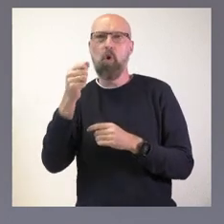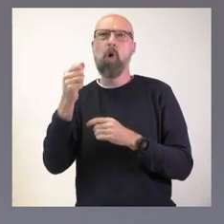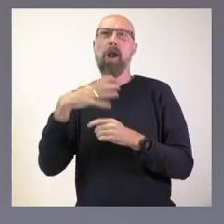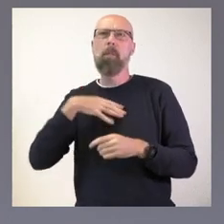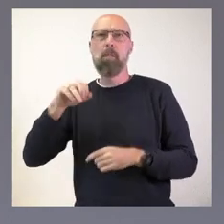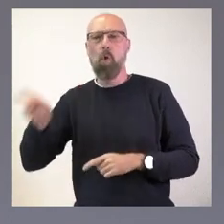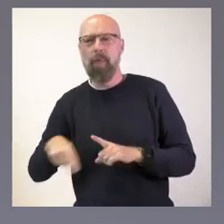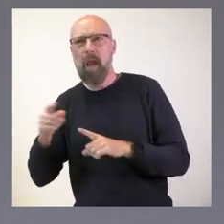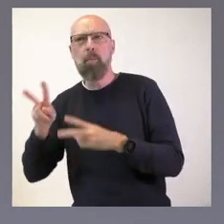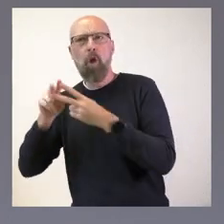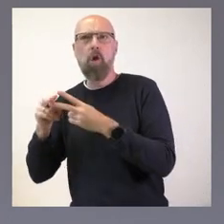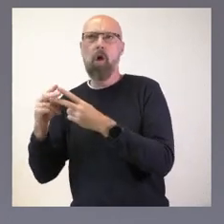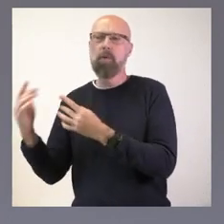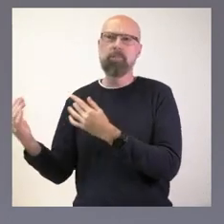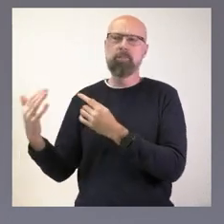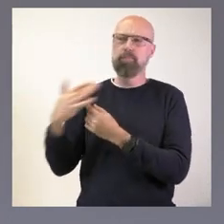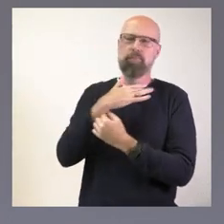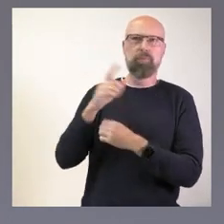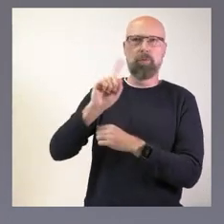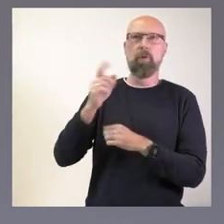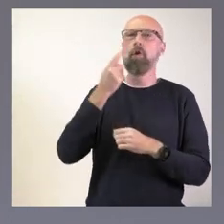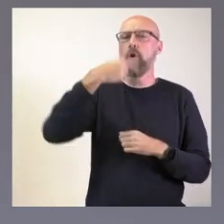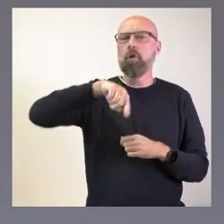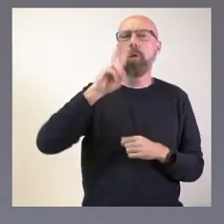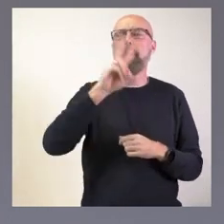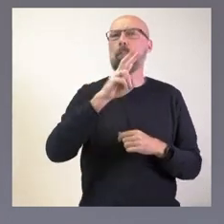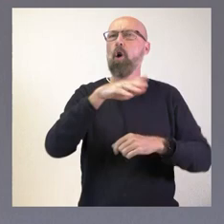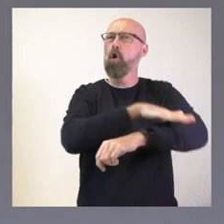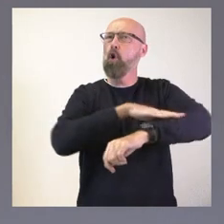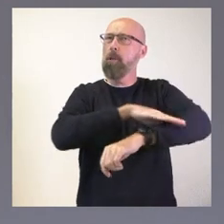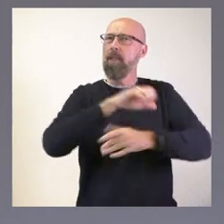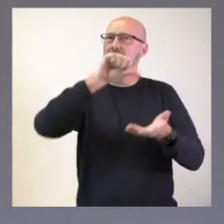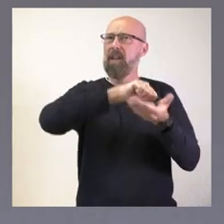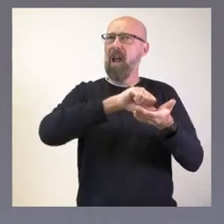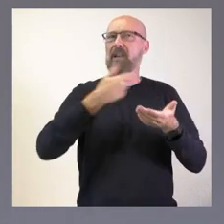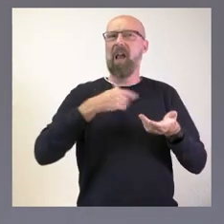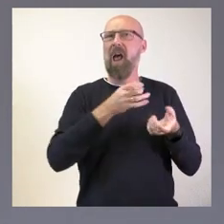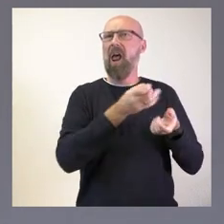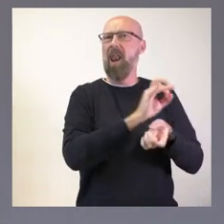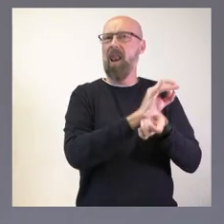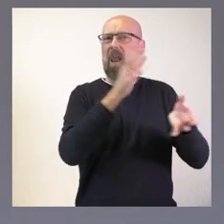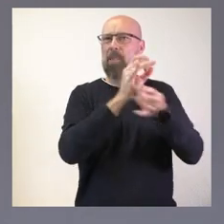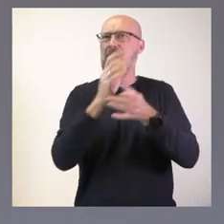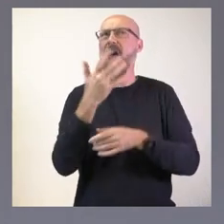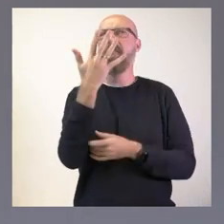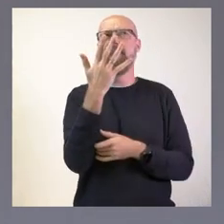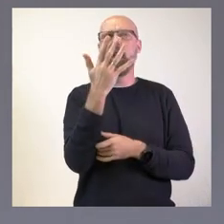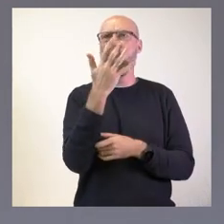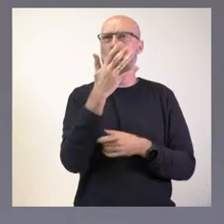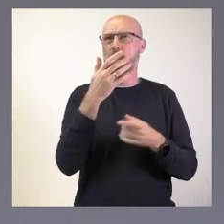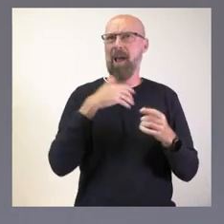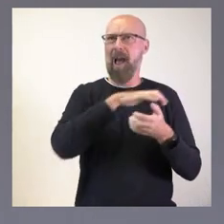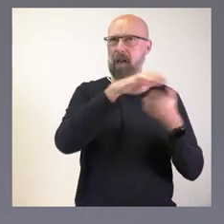Al final, estamos viendo cómo el Gobierno central ha puesto en libertad, creo que al menos, a cinco violadores o agresores sexuales.